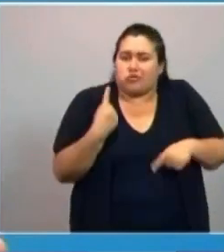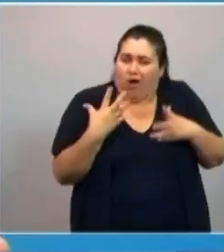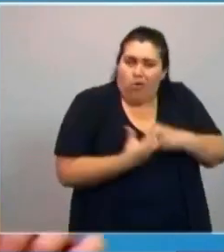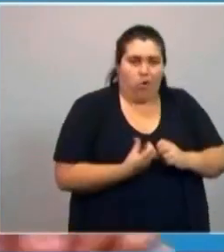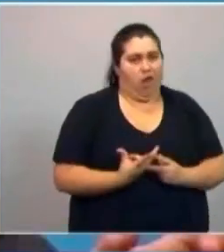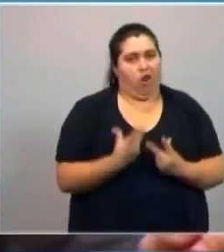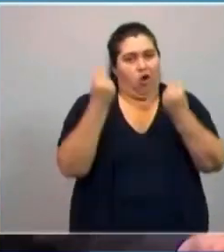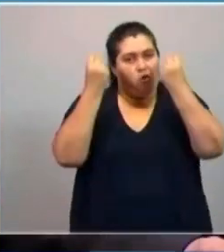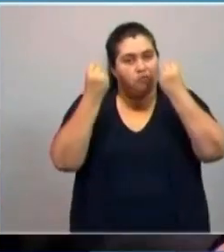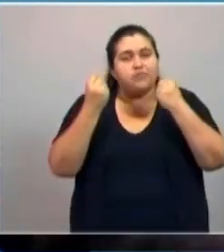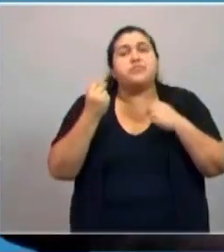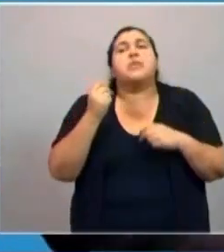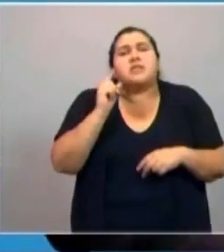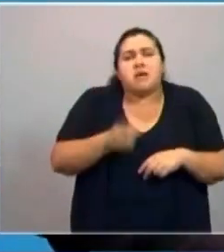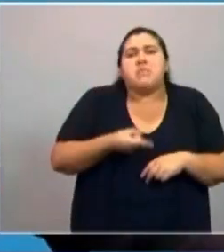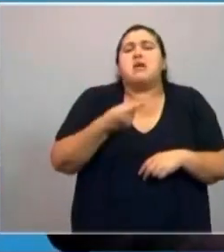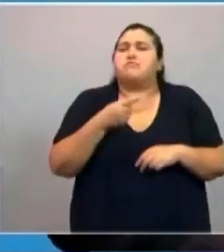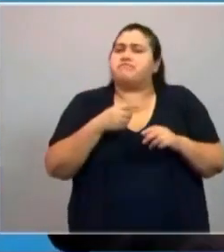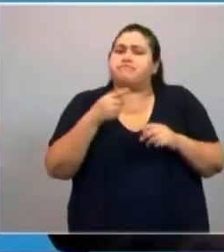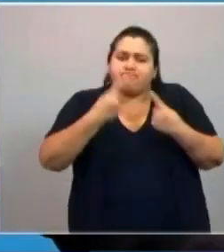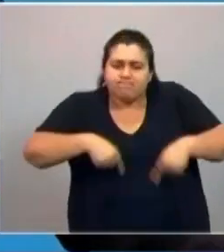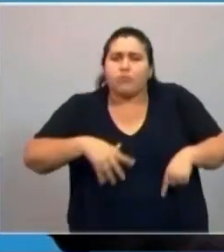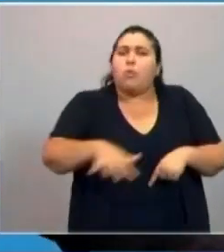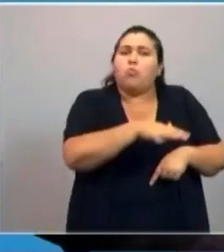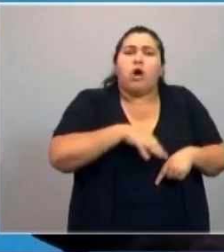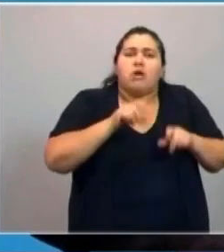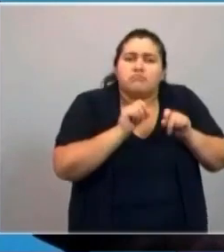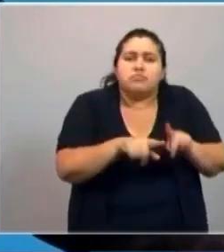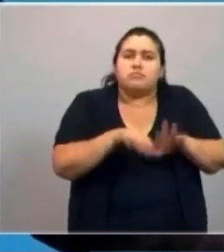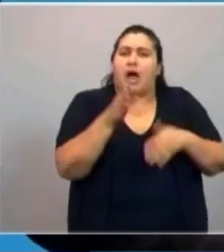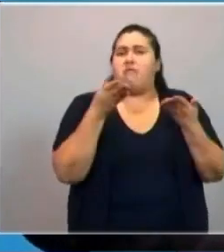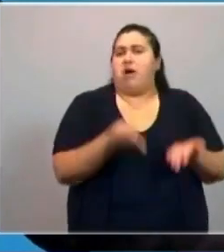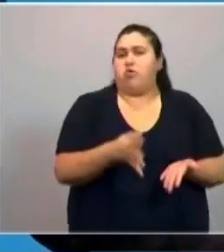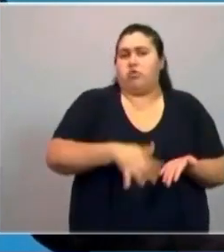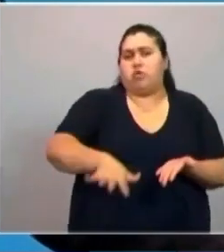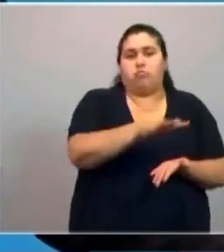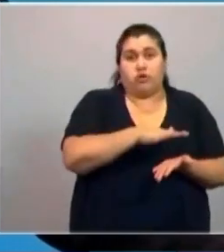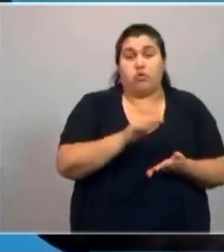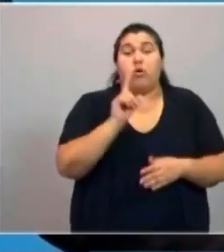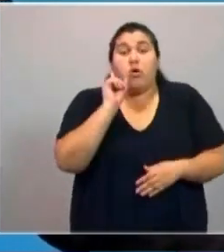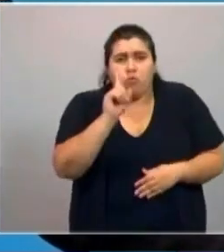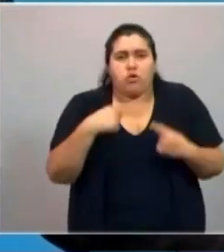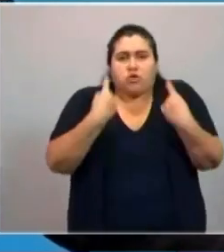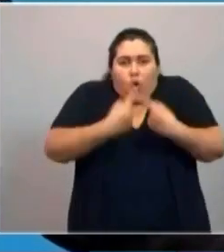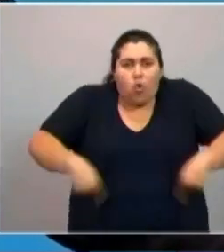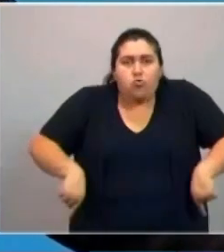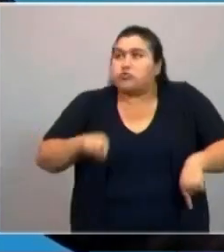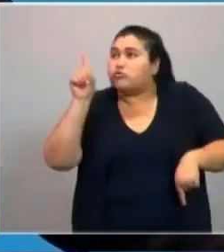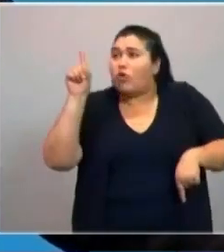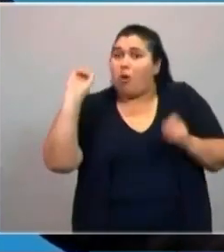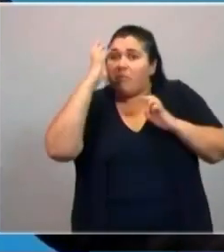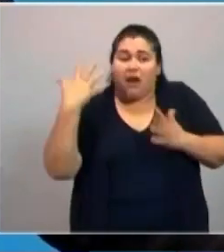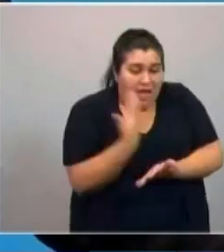en la defensa de los intereses de nuestro pueblo. Pero es por eso que los recursos que nos quitó mi ley